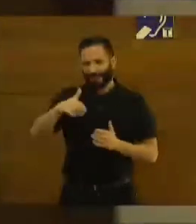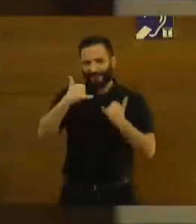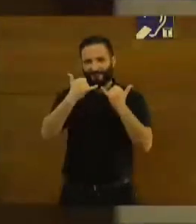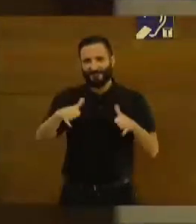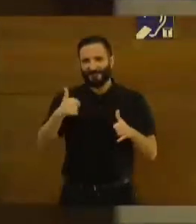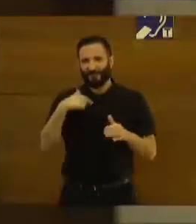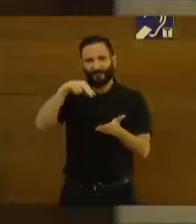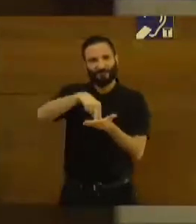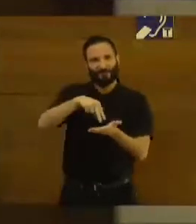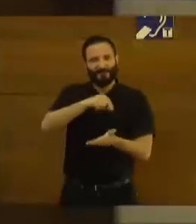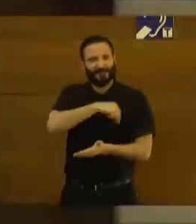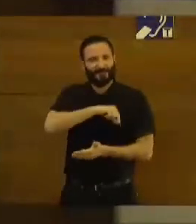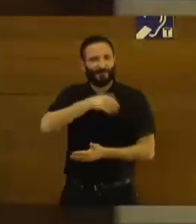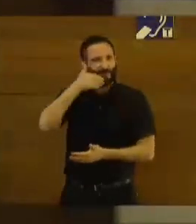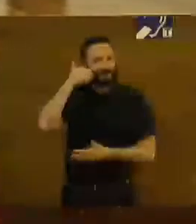Nada más, muchas gracias.